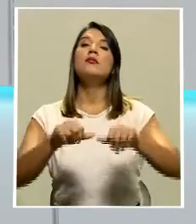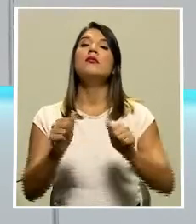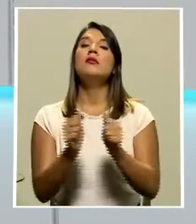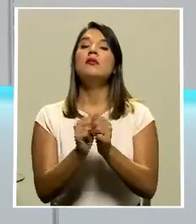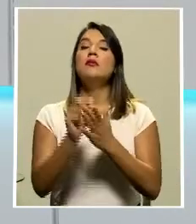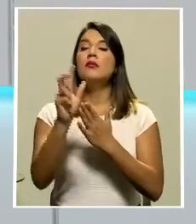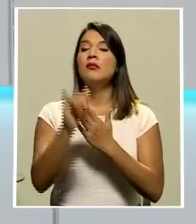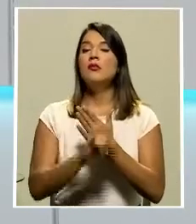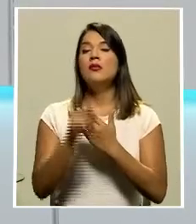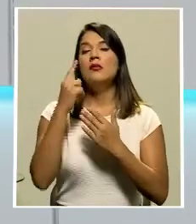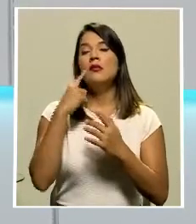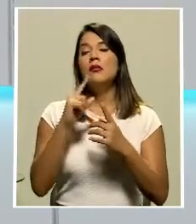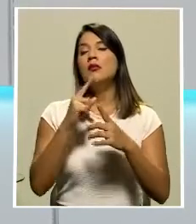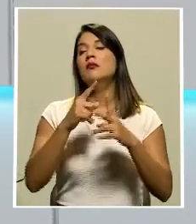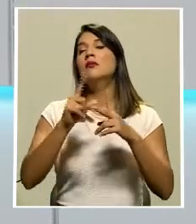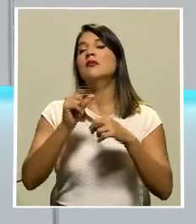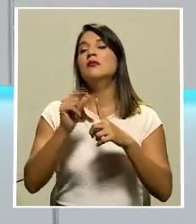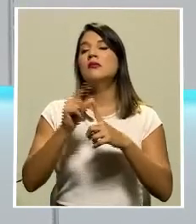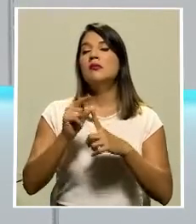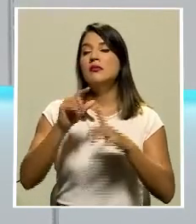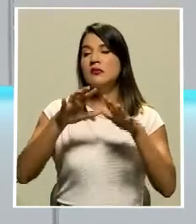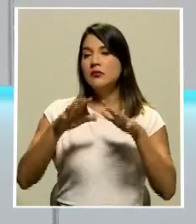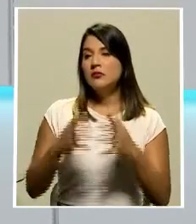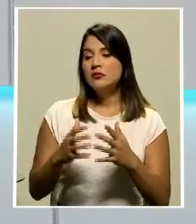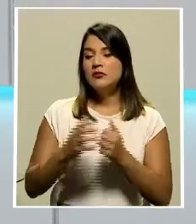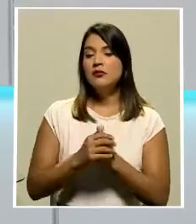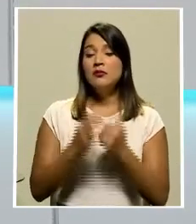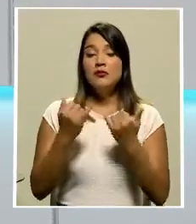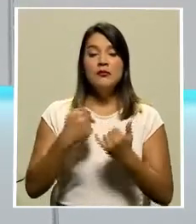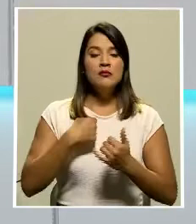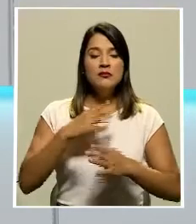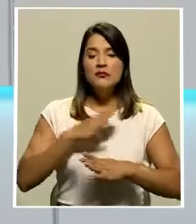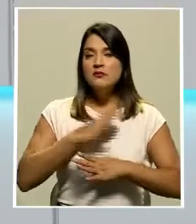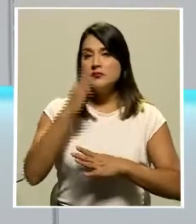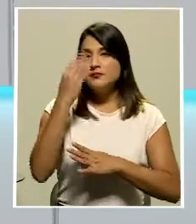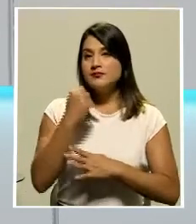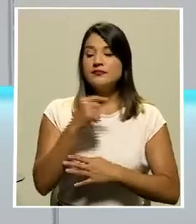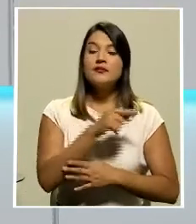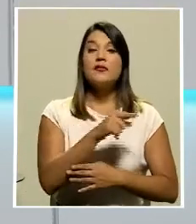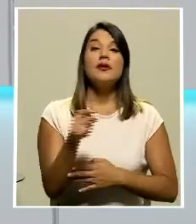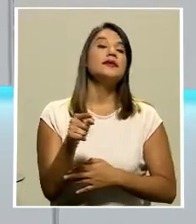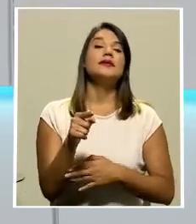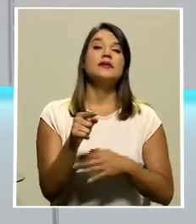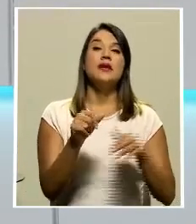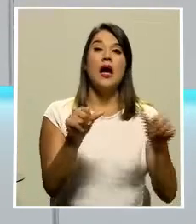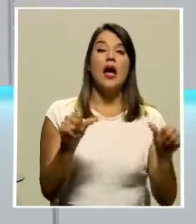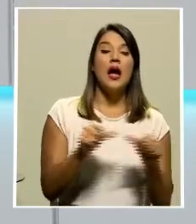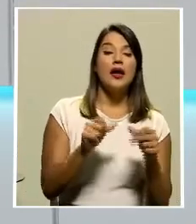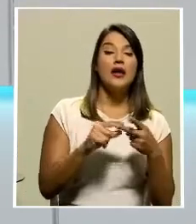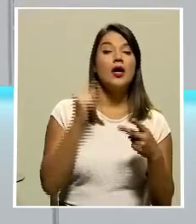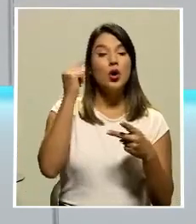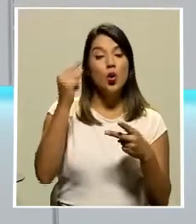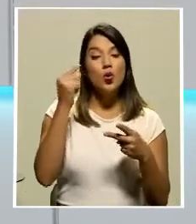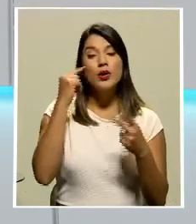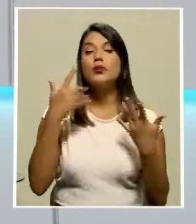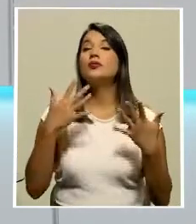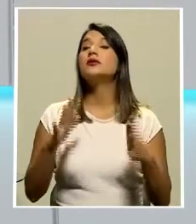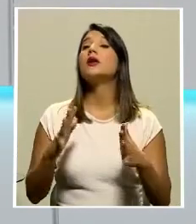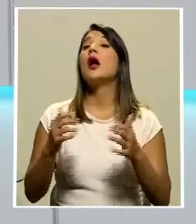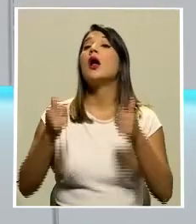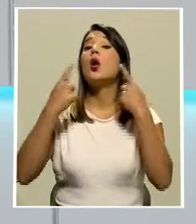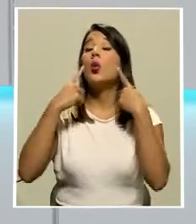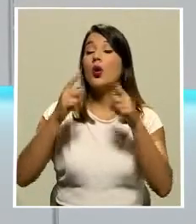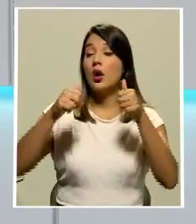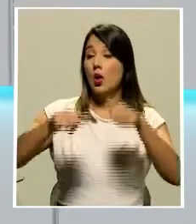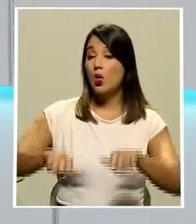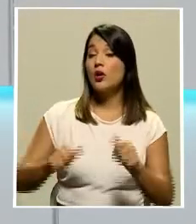de renta global el disgusto se da luego de que estos sectores y el gobierno habían llegado a un acuerdo en este